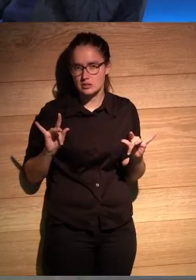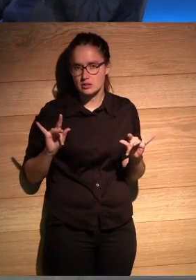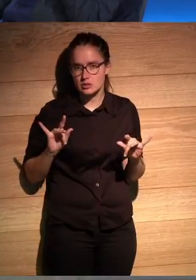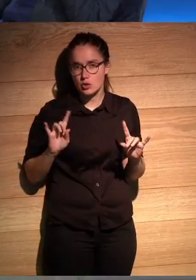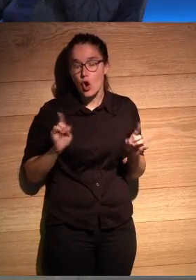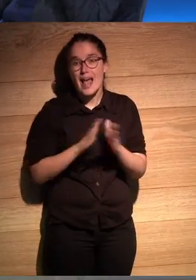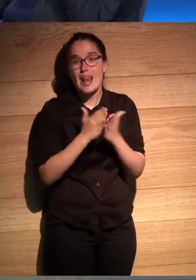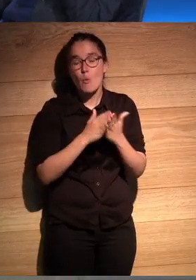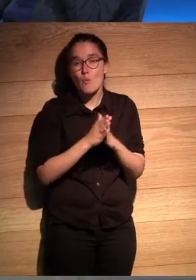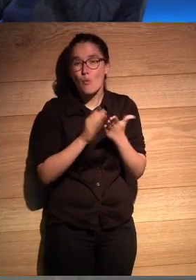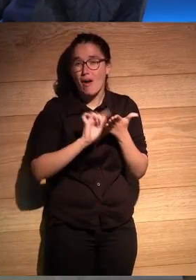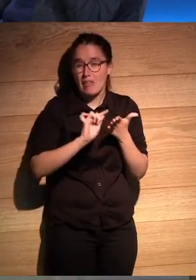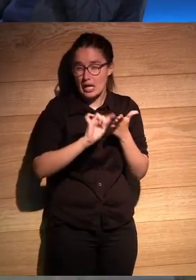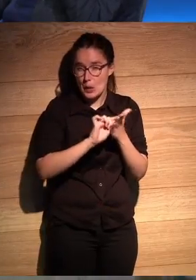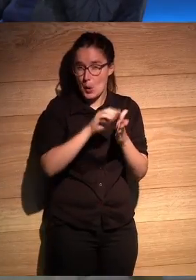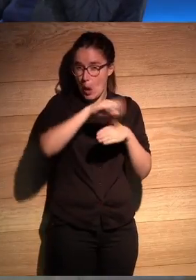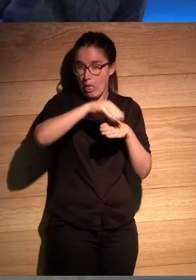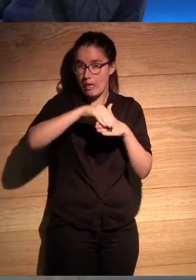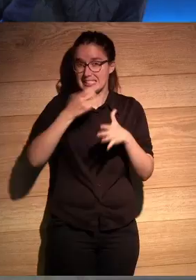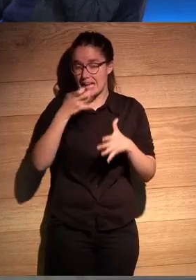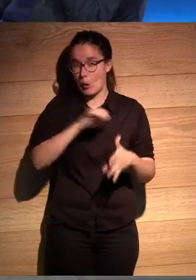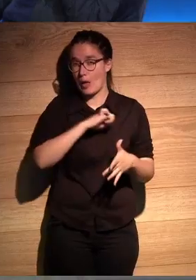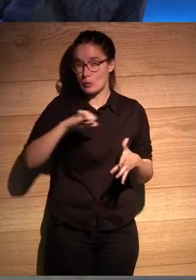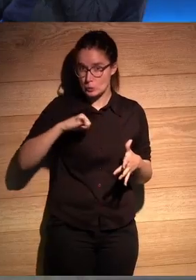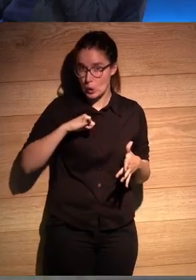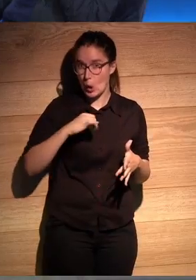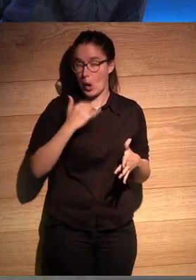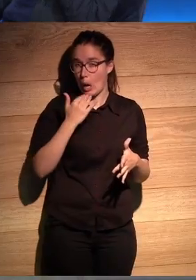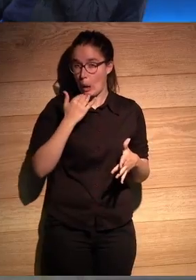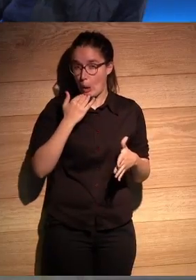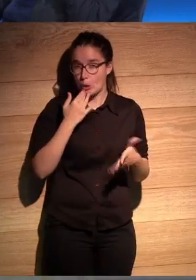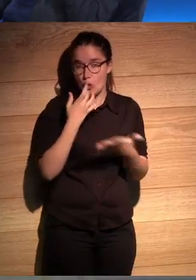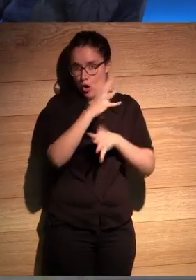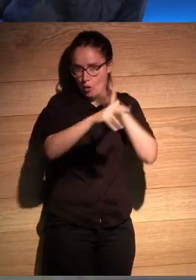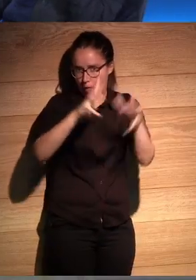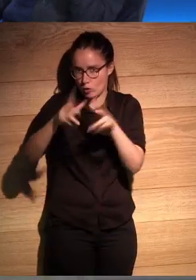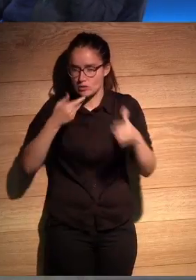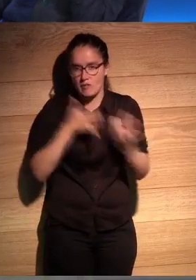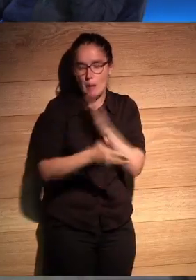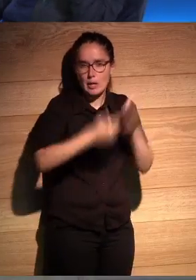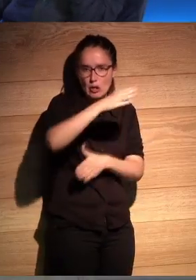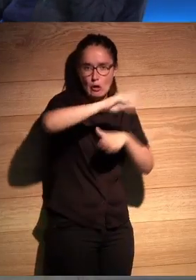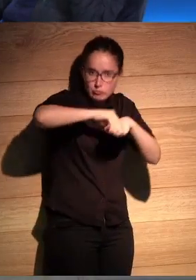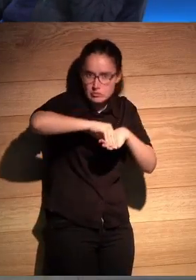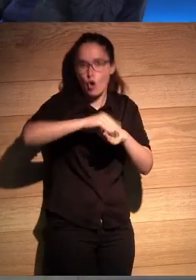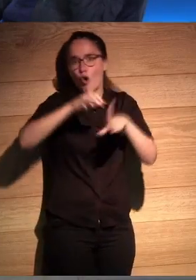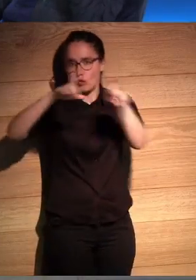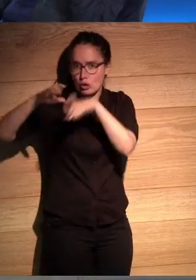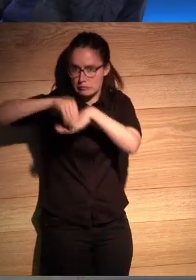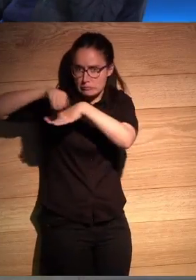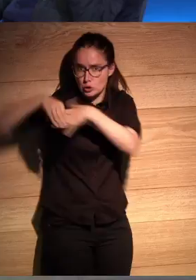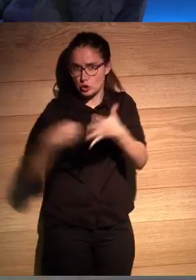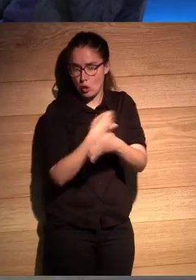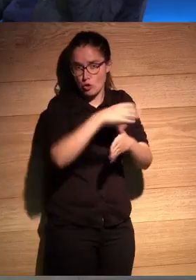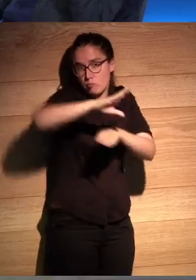el cuaderno si algo de autoría hay pero he robado de todos los lados me refiero periódicos fotógrafos